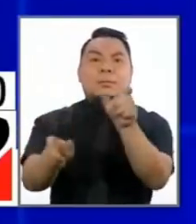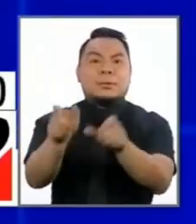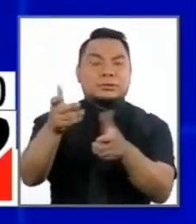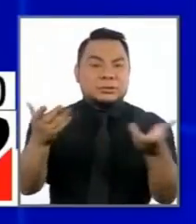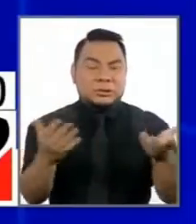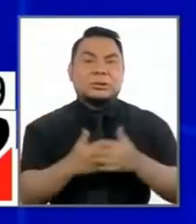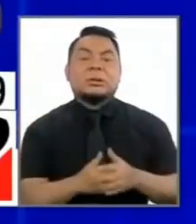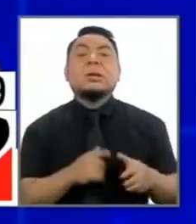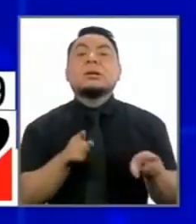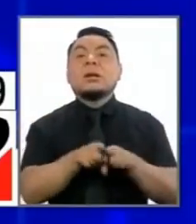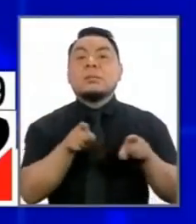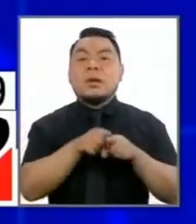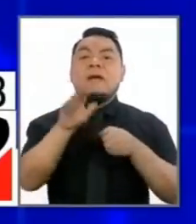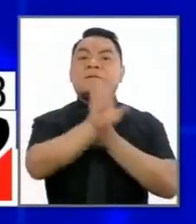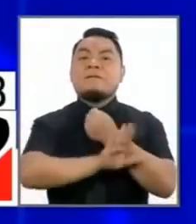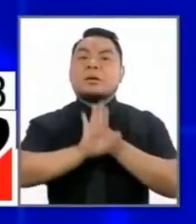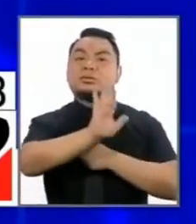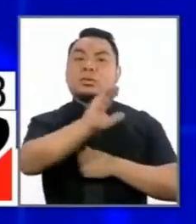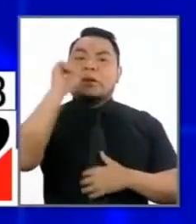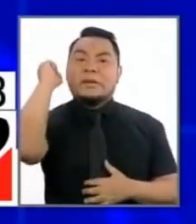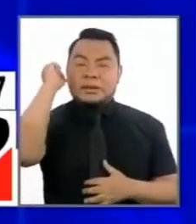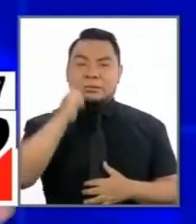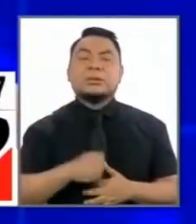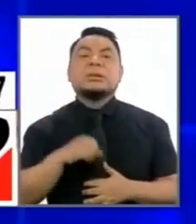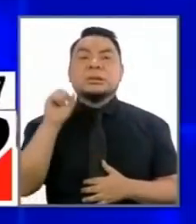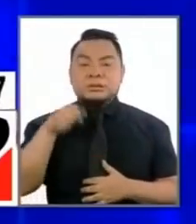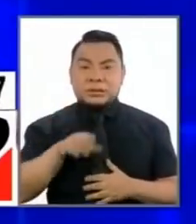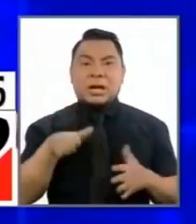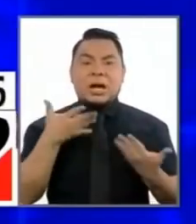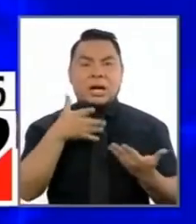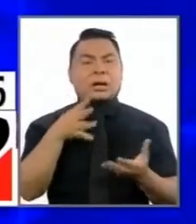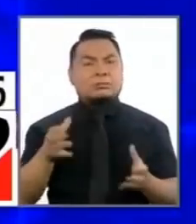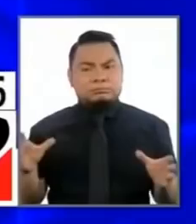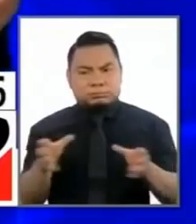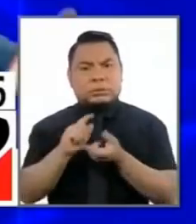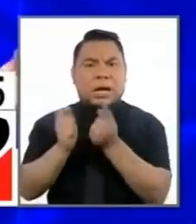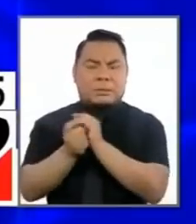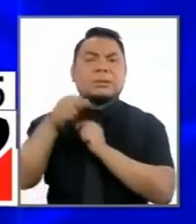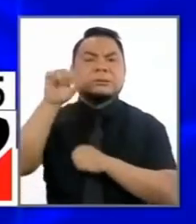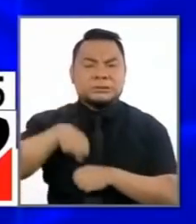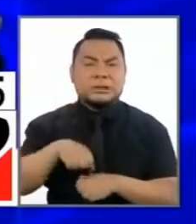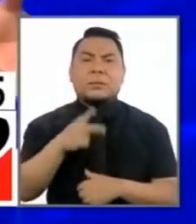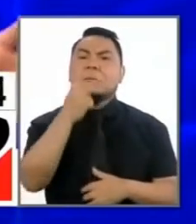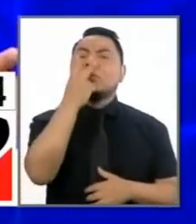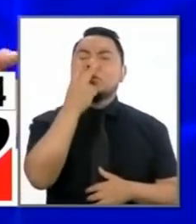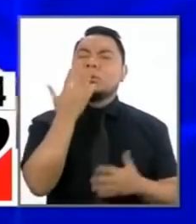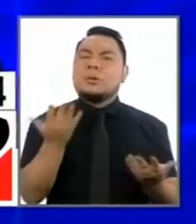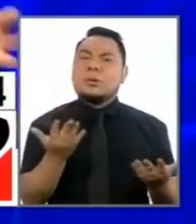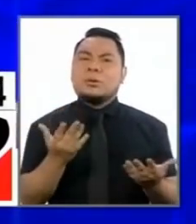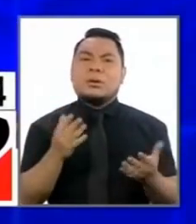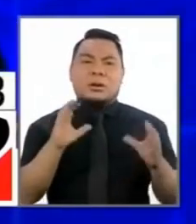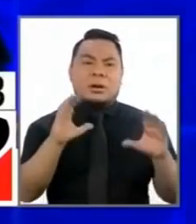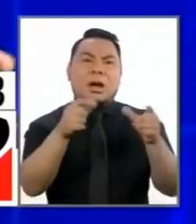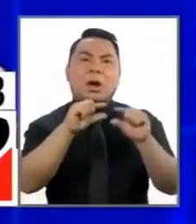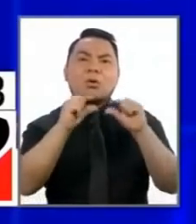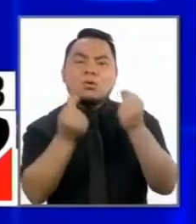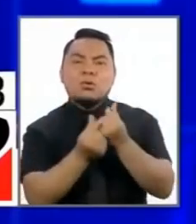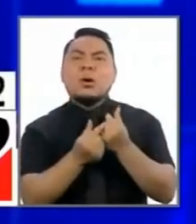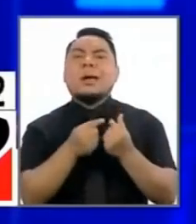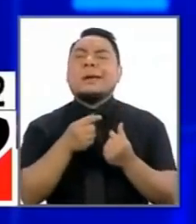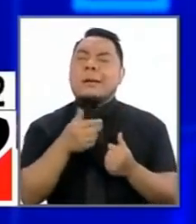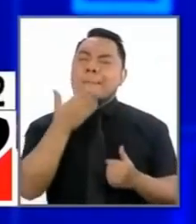y, consecuentemente, para defender sus derechos. ¿Hay que ser reformas? ¡Claro que sí! Porque hemos visto igualmente bandas de malos